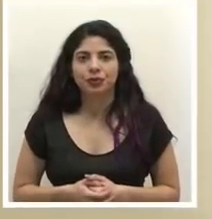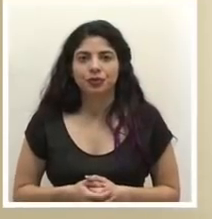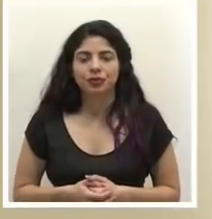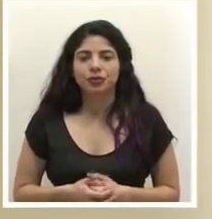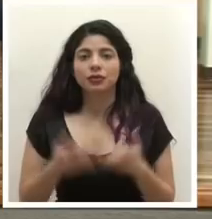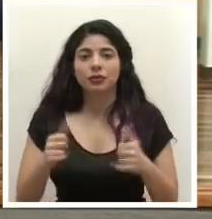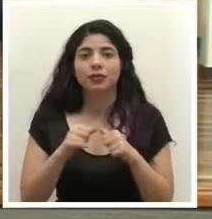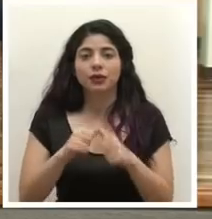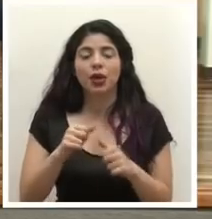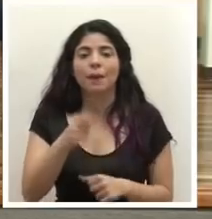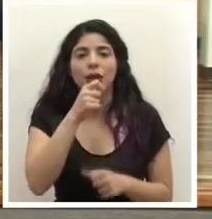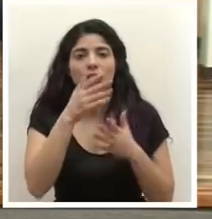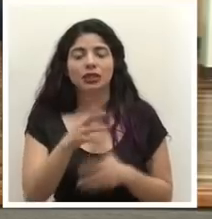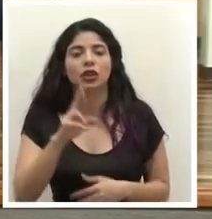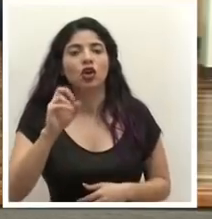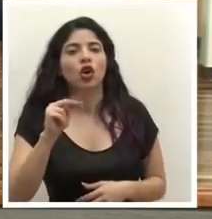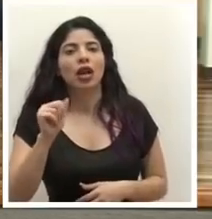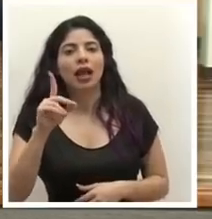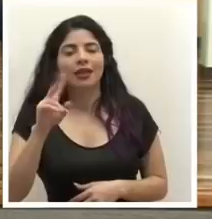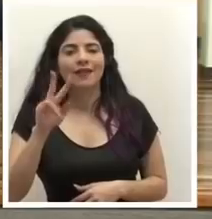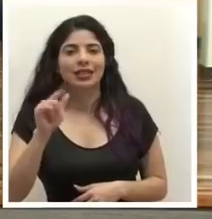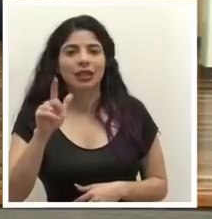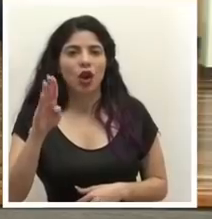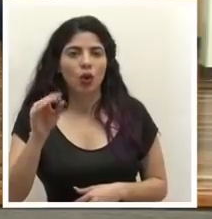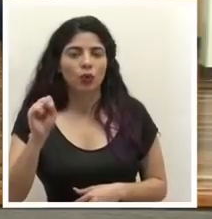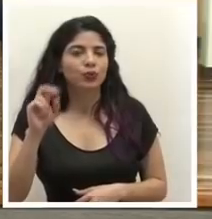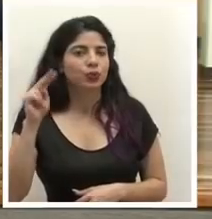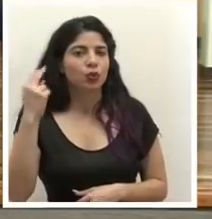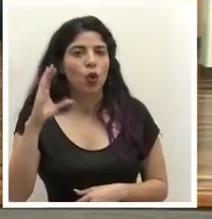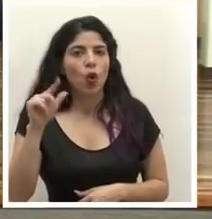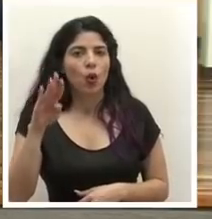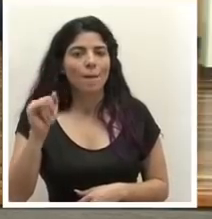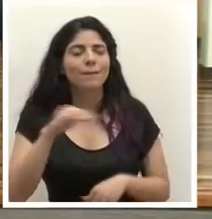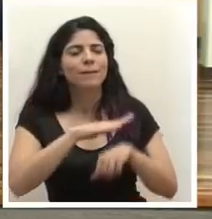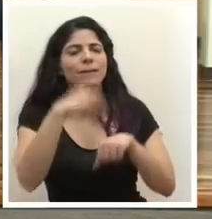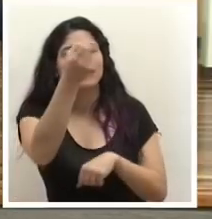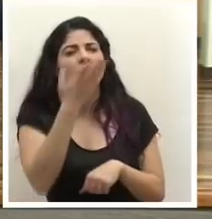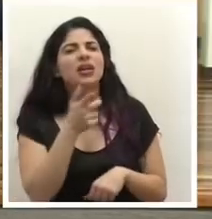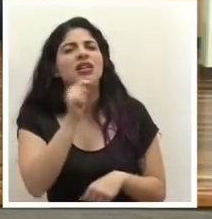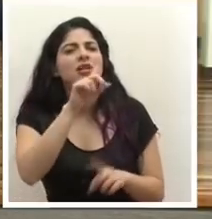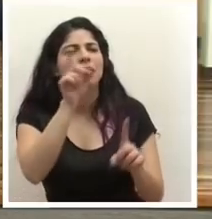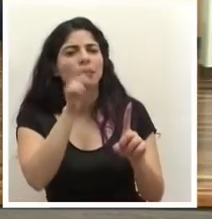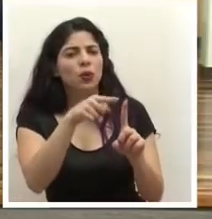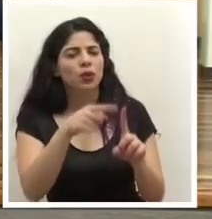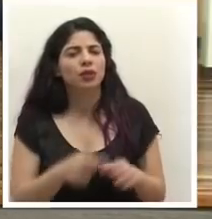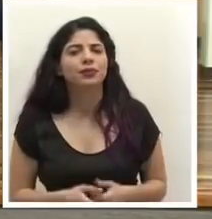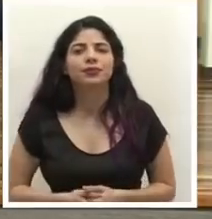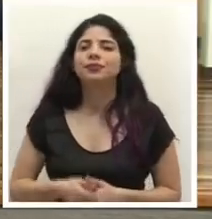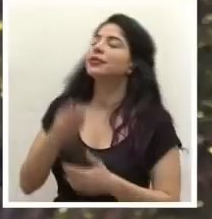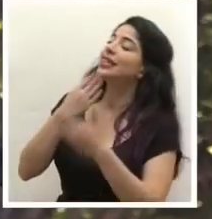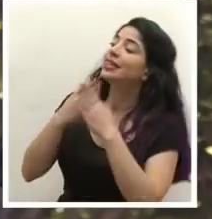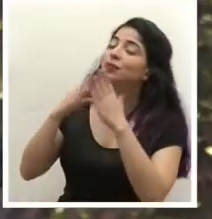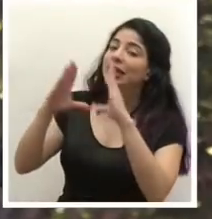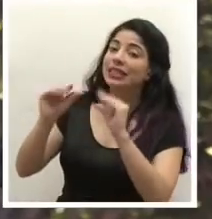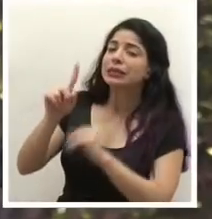continuamos con el colega ronald villalobos de noticias colombia por favor colega indicar a quien estaría dirigida su consulta gracias muy buenas